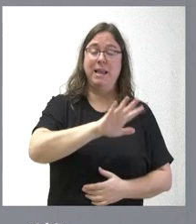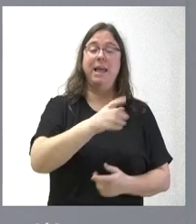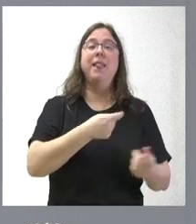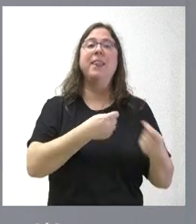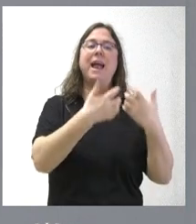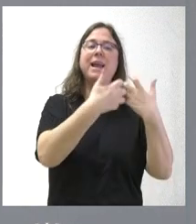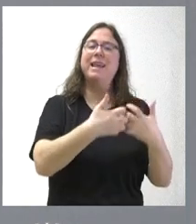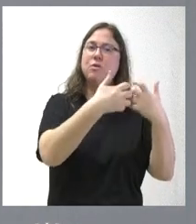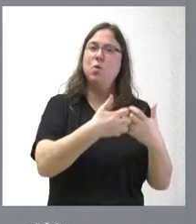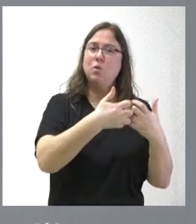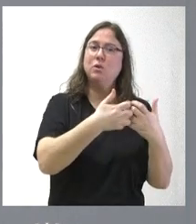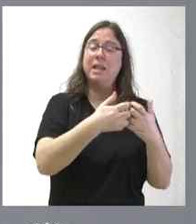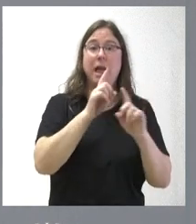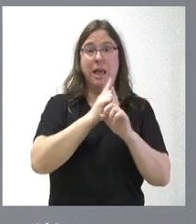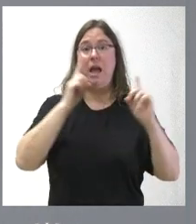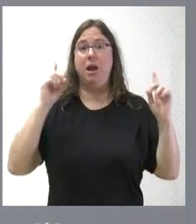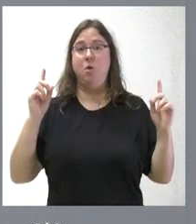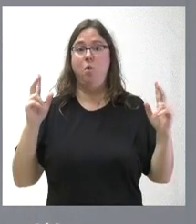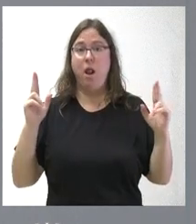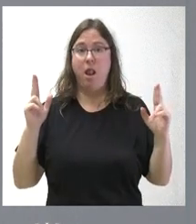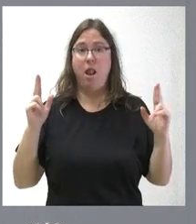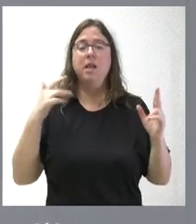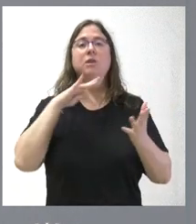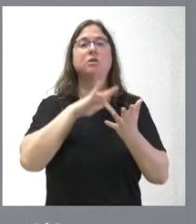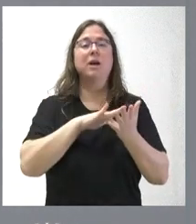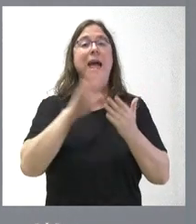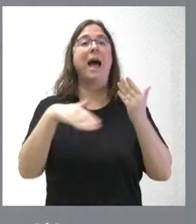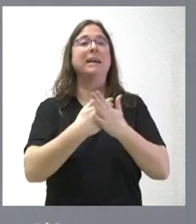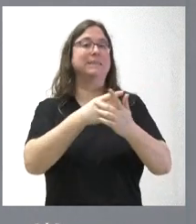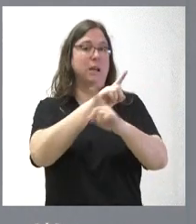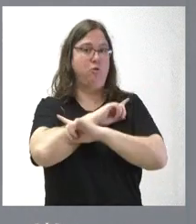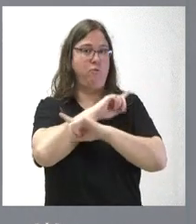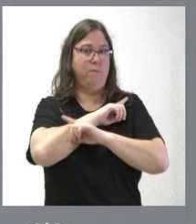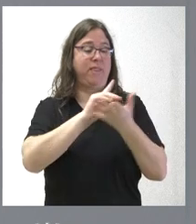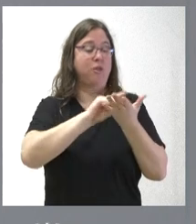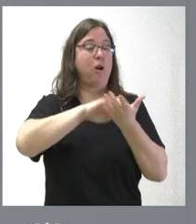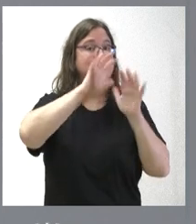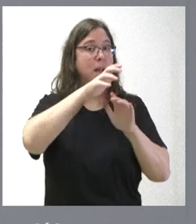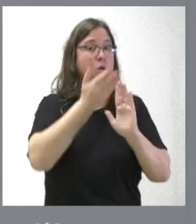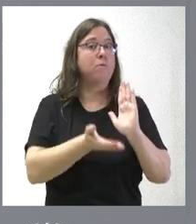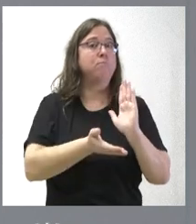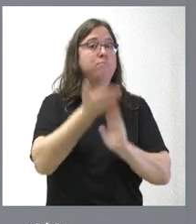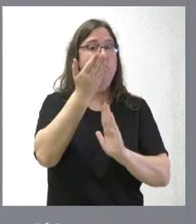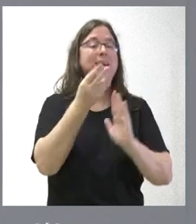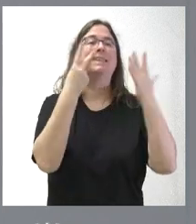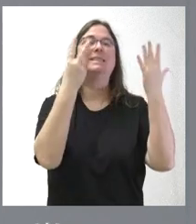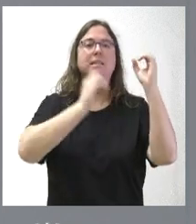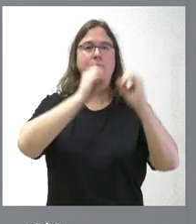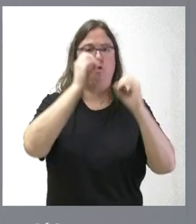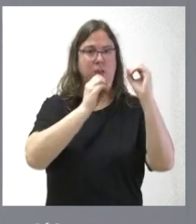industria, ven ustedes que en términos anuales de lo que llevamos hasta el mes de noviembre, que son los datos, Castilla y León aumentó esta cifra de negocios un 7%.